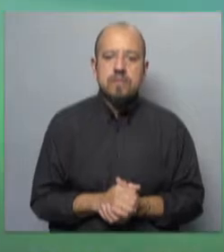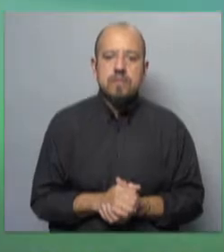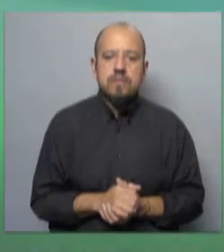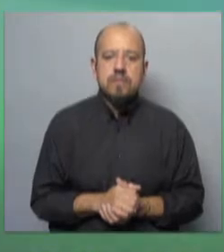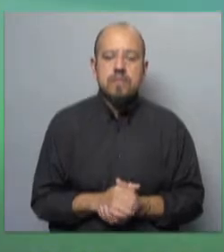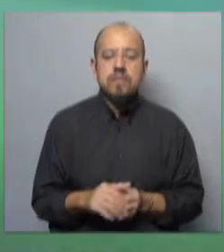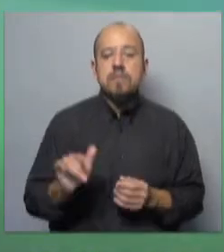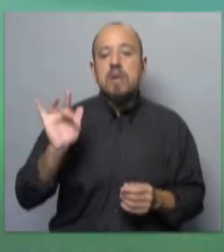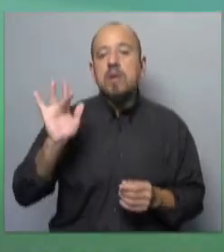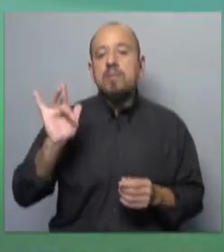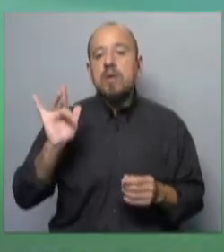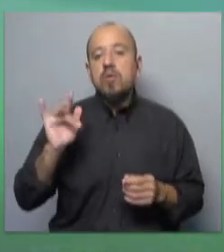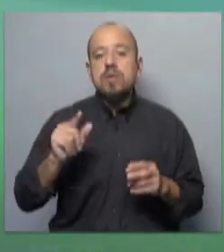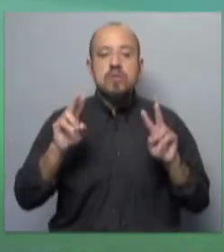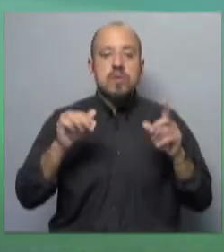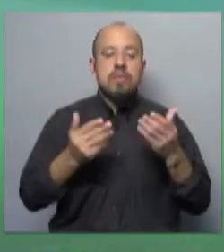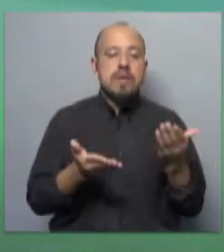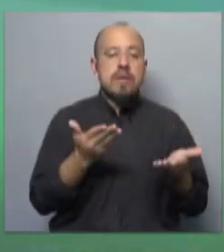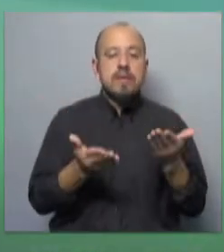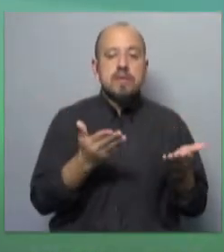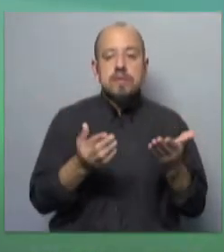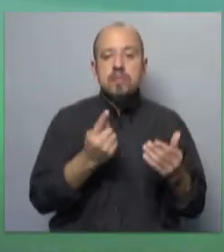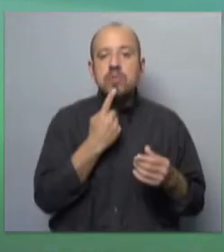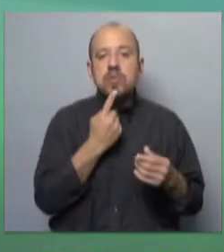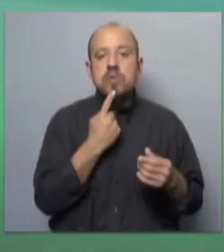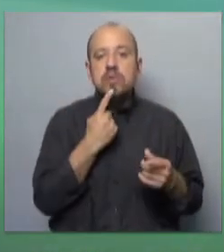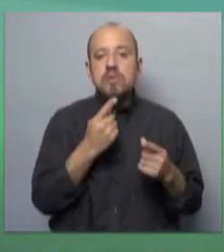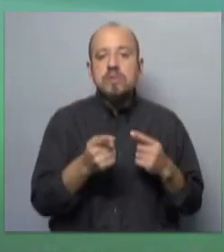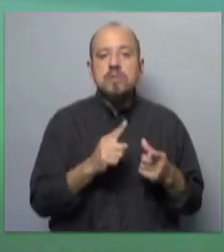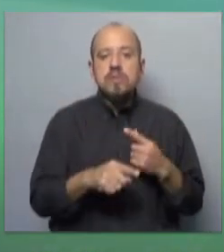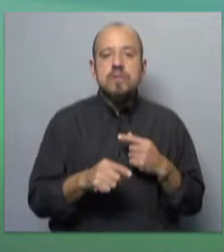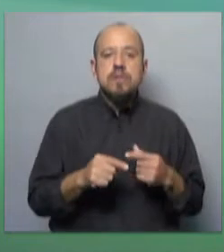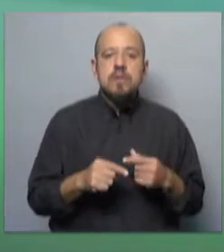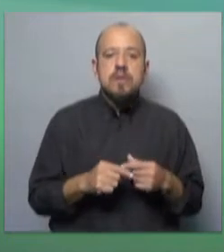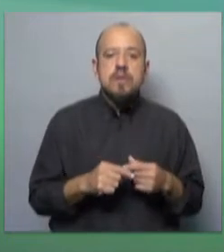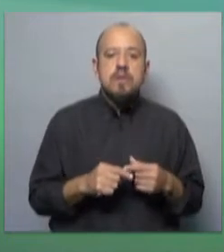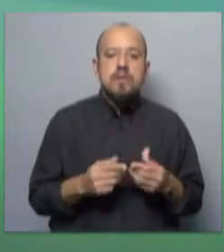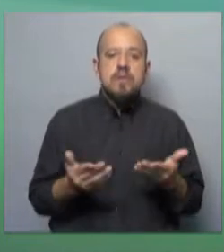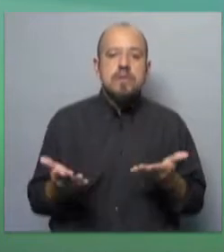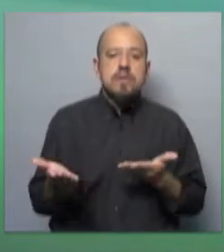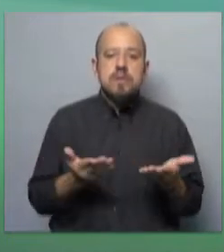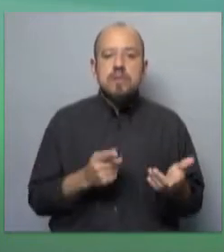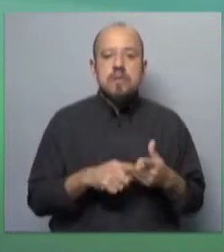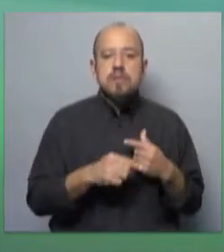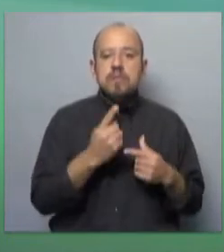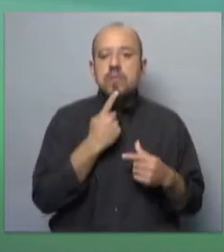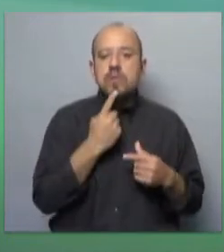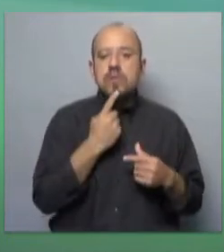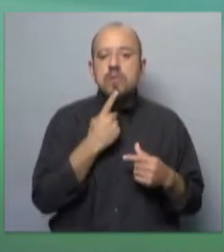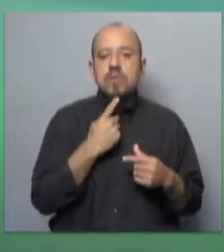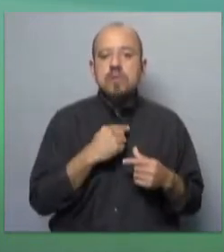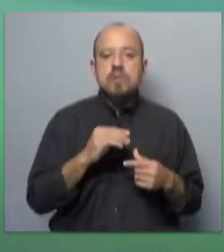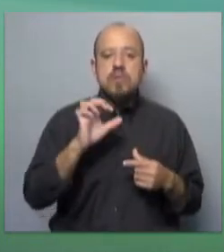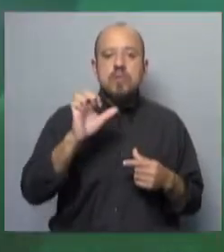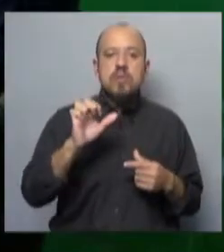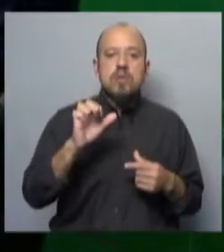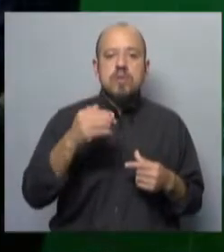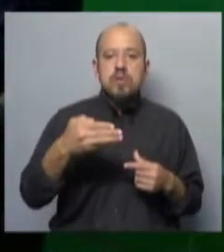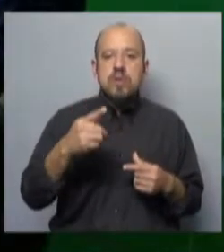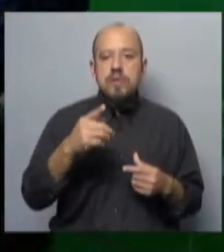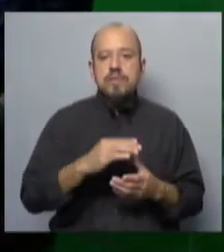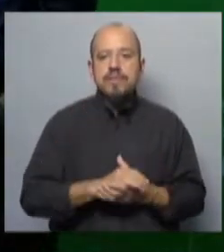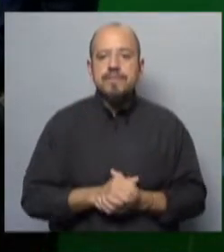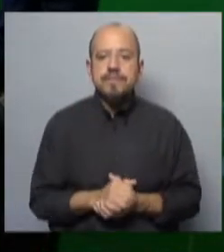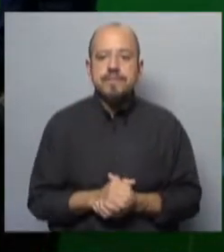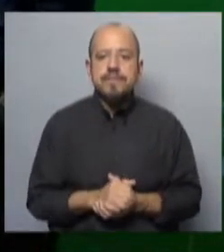Los miércoles son días de análisis político aquí en MBD Noticias Central. Exacto, recibimos al politólogo Eduardo Bottinelli. Eduardo, ¿cómo